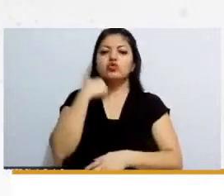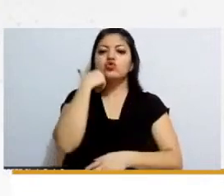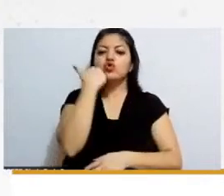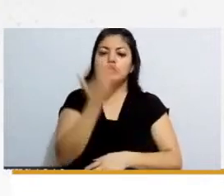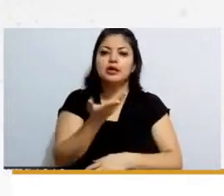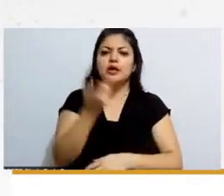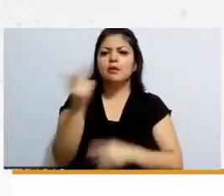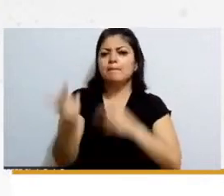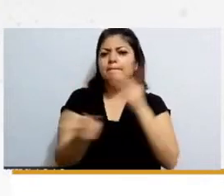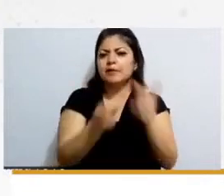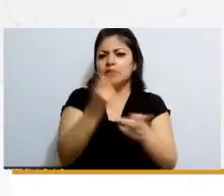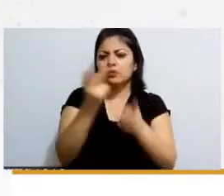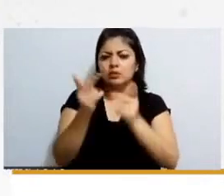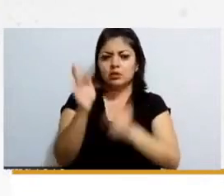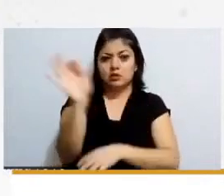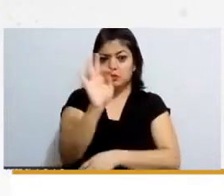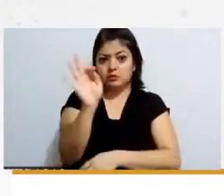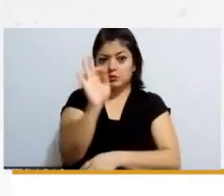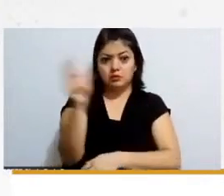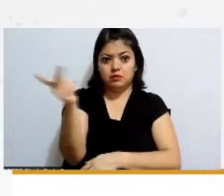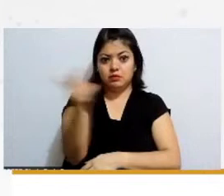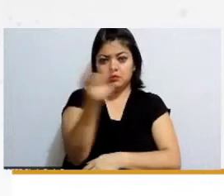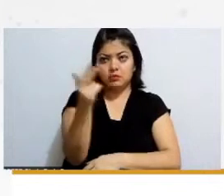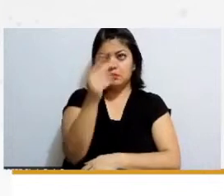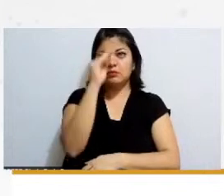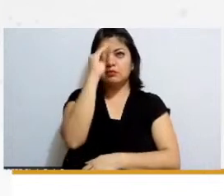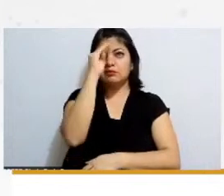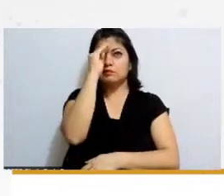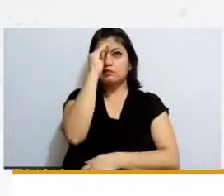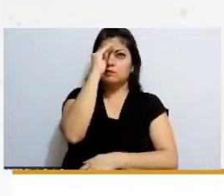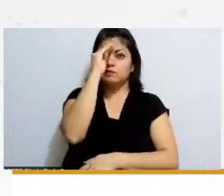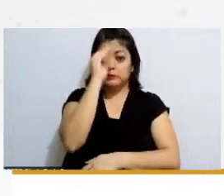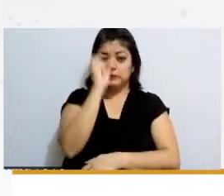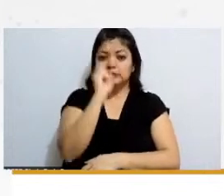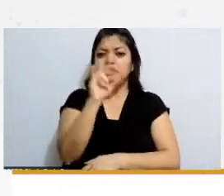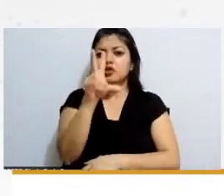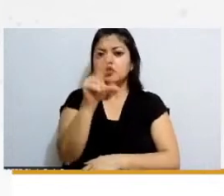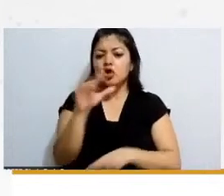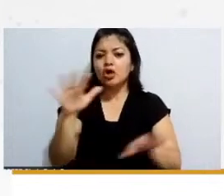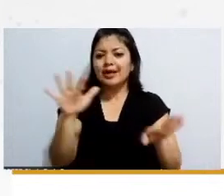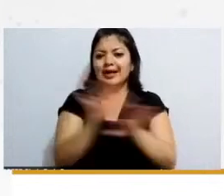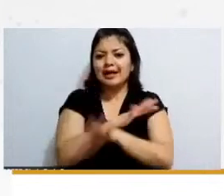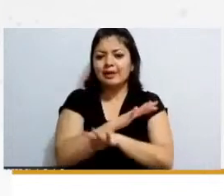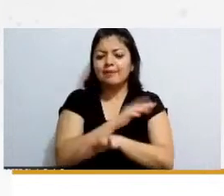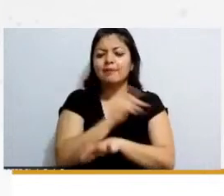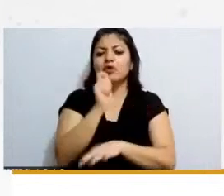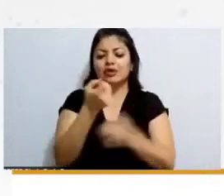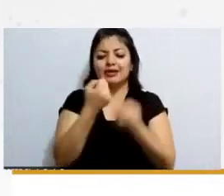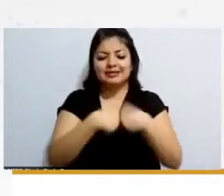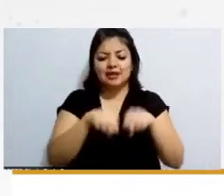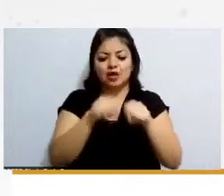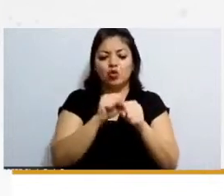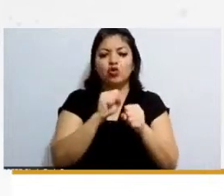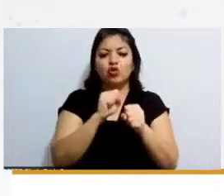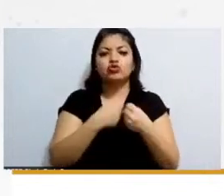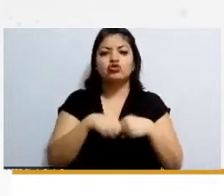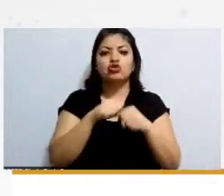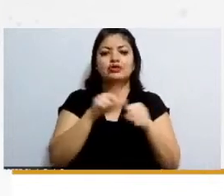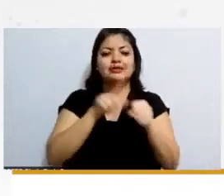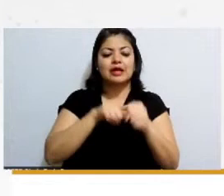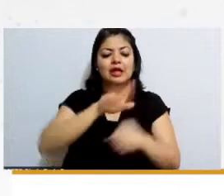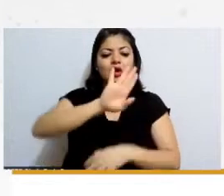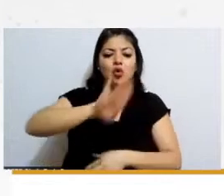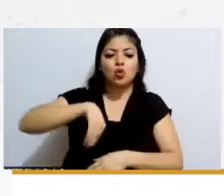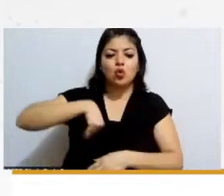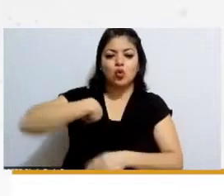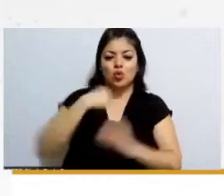preguntarle si ustedes consideran que ha habido cambios importantes en la manera de interpretar el derecho a la seguridad social específicamente sobre guardería